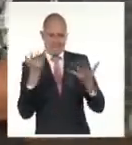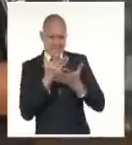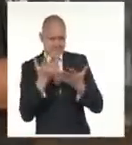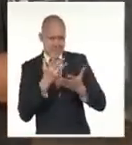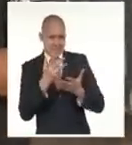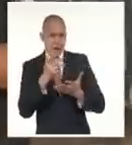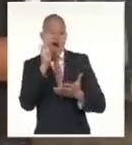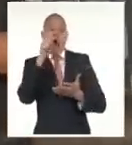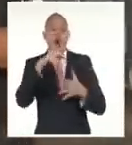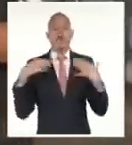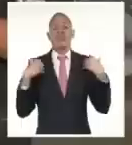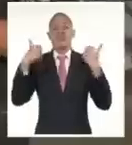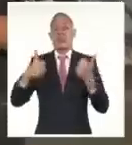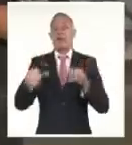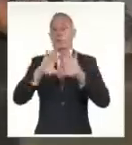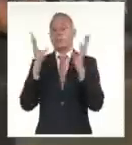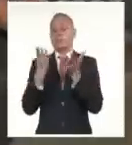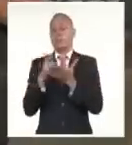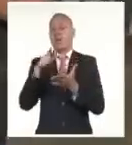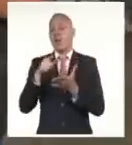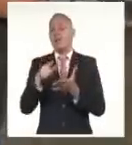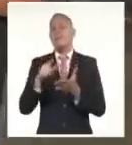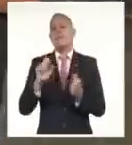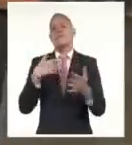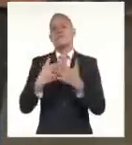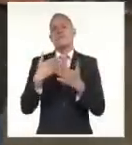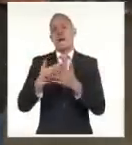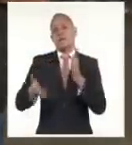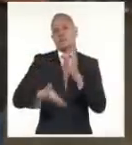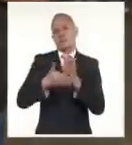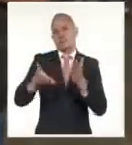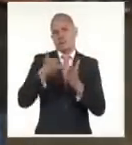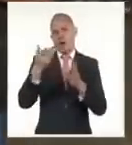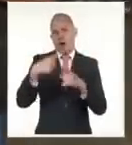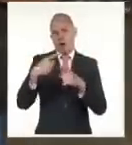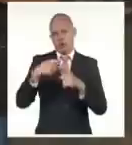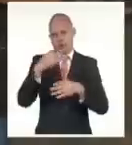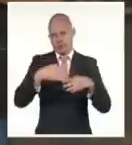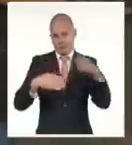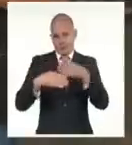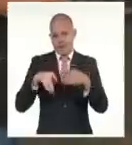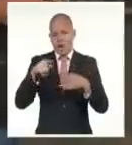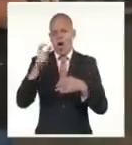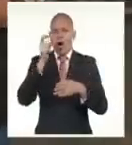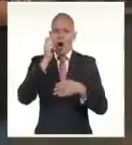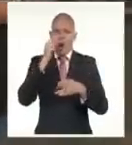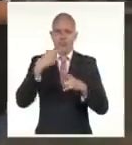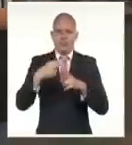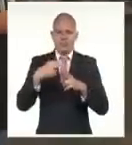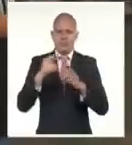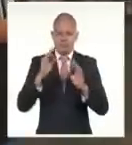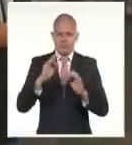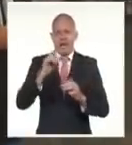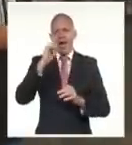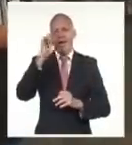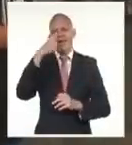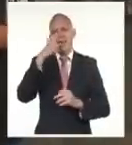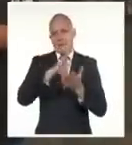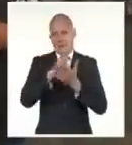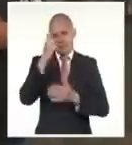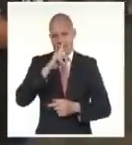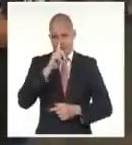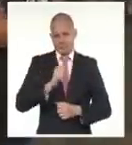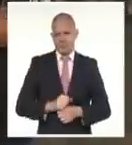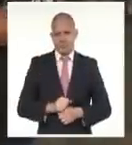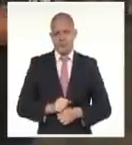con el director general del Grupo Empresarial Constructor de La Habana, el arquitecto Namán Morales Musalén. Bienvenido a la emisión estelar,